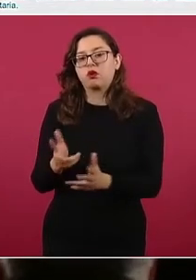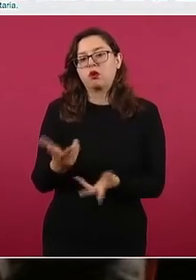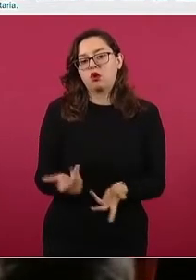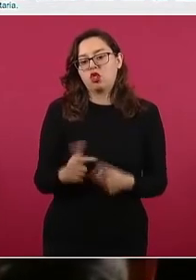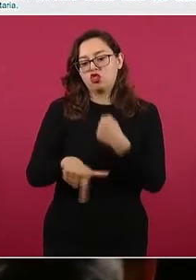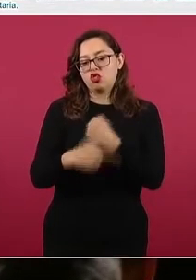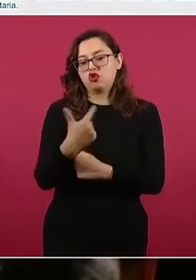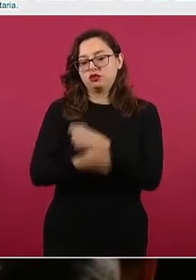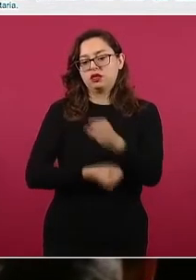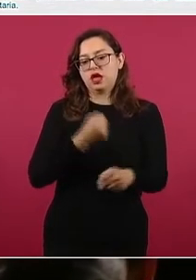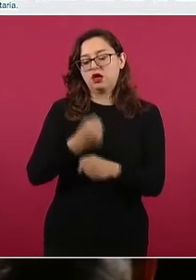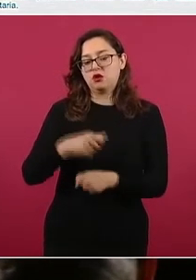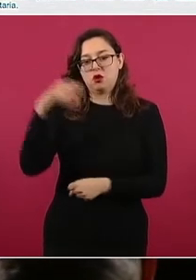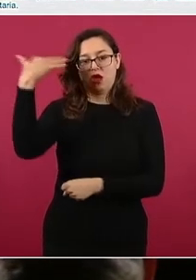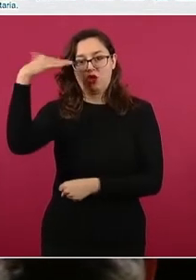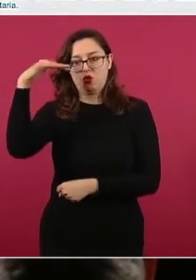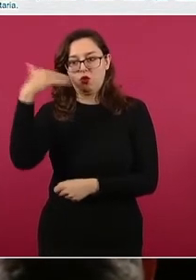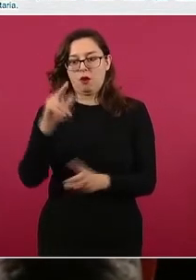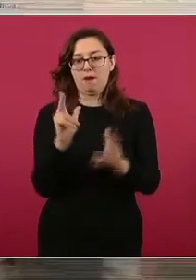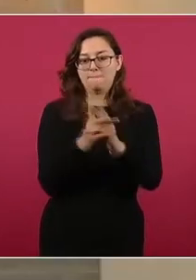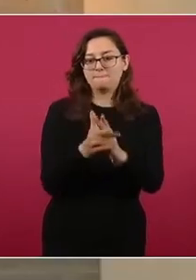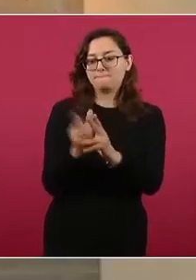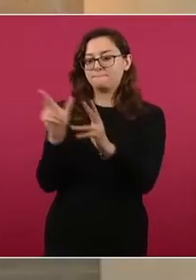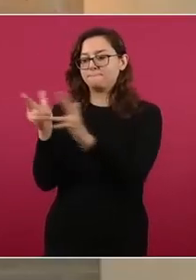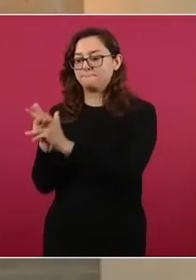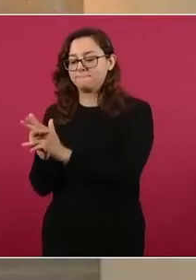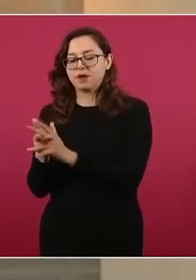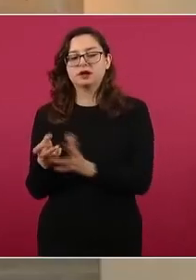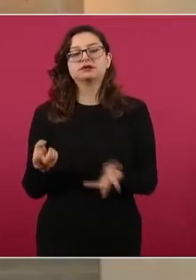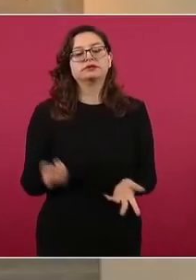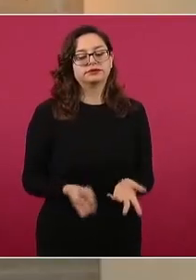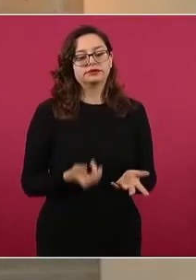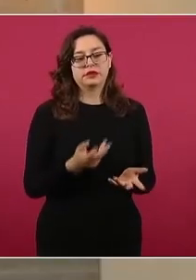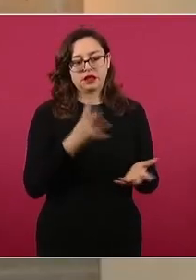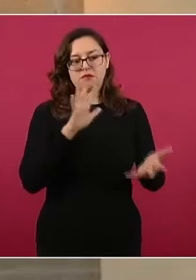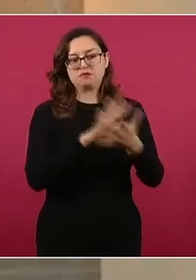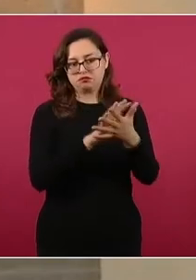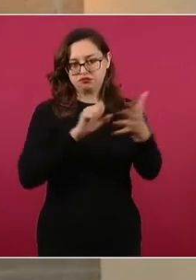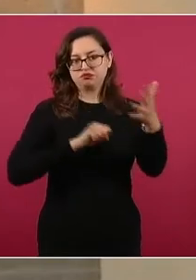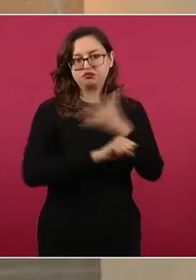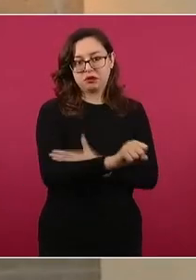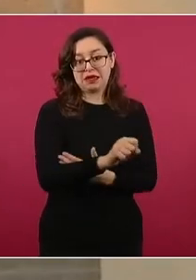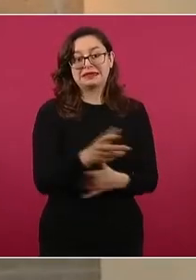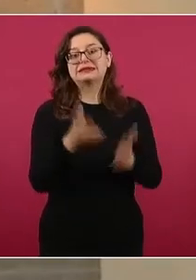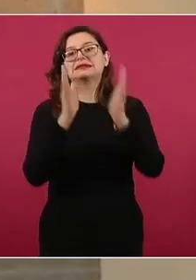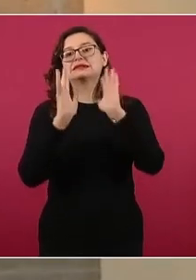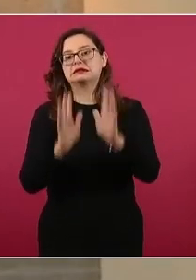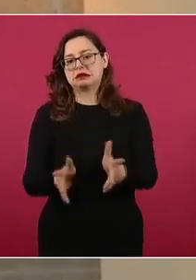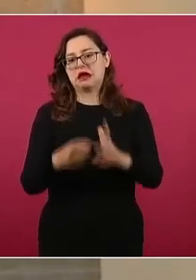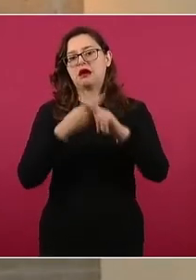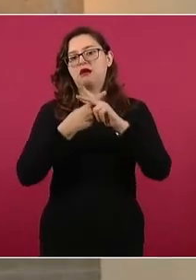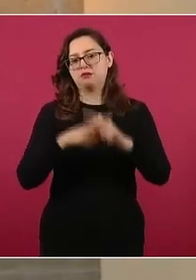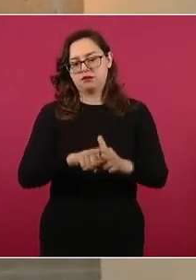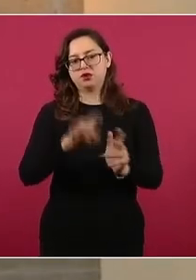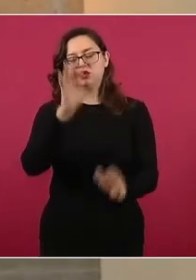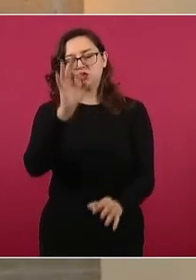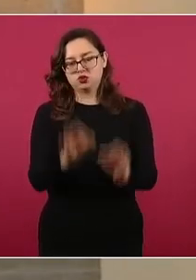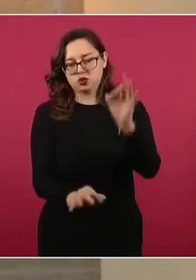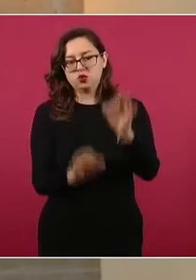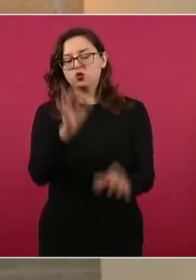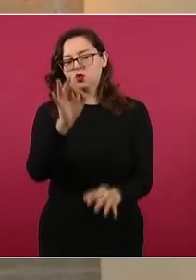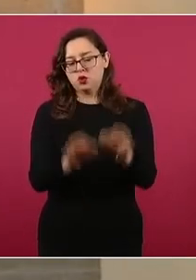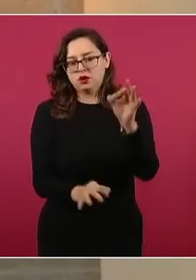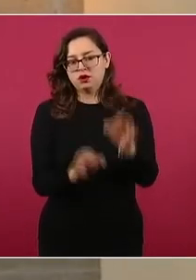y de un adulto que fueron perpetrados en Puebla desde el pasado día